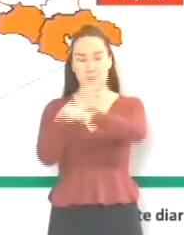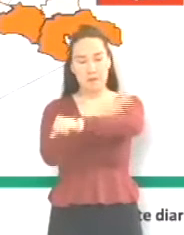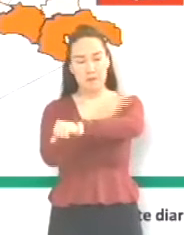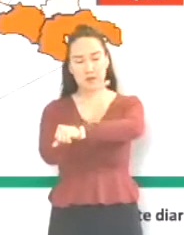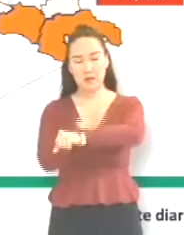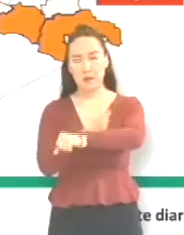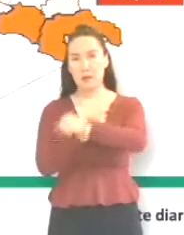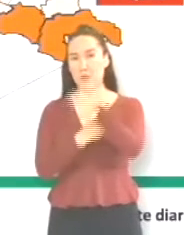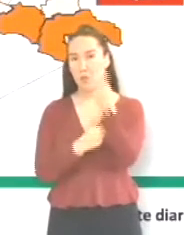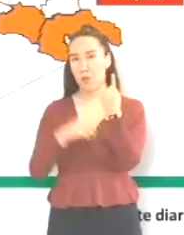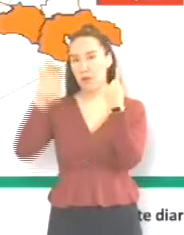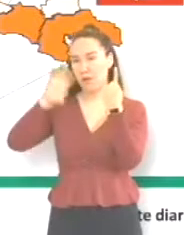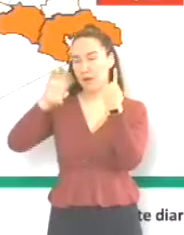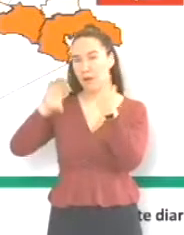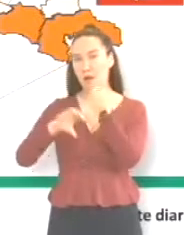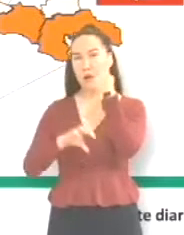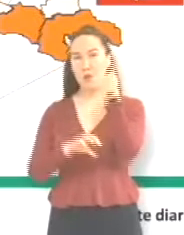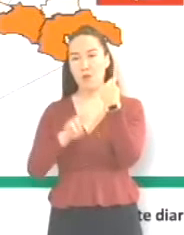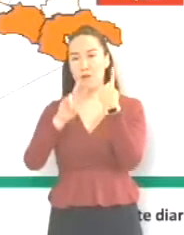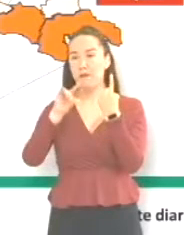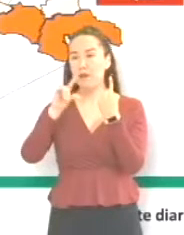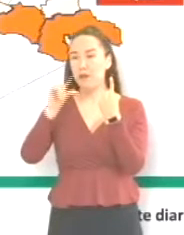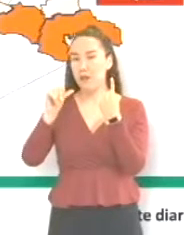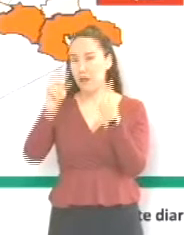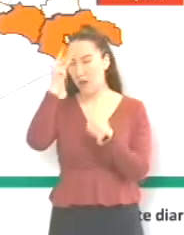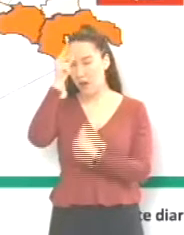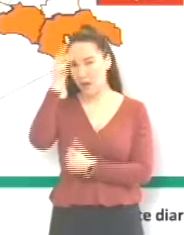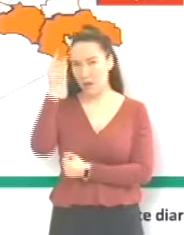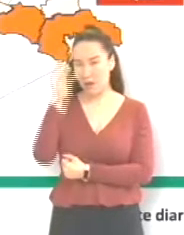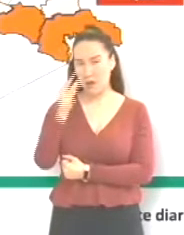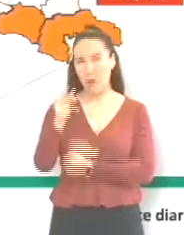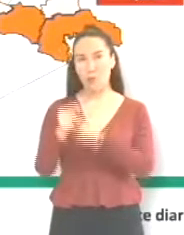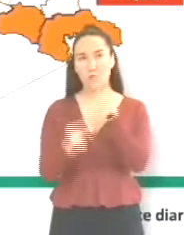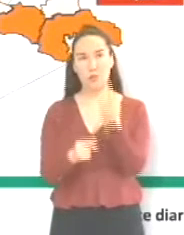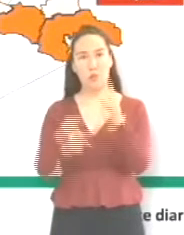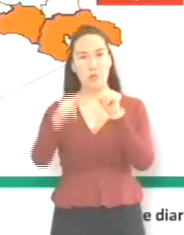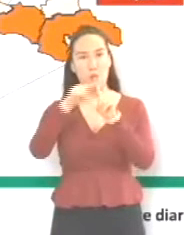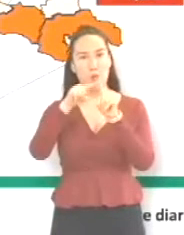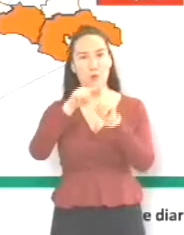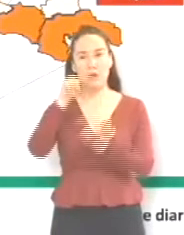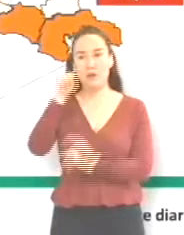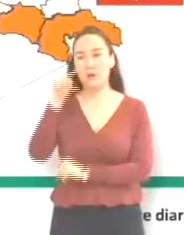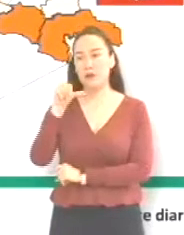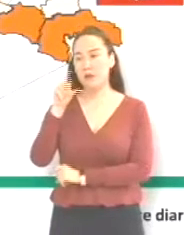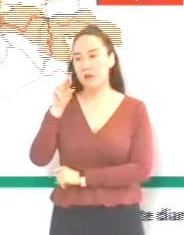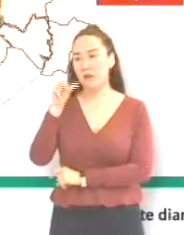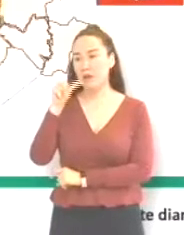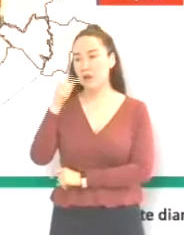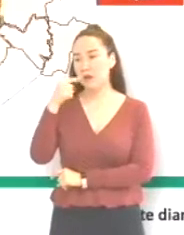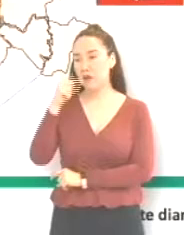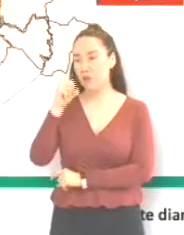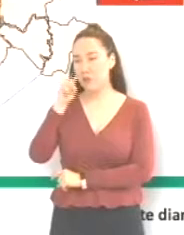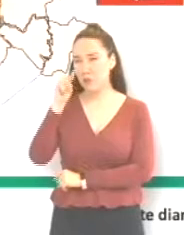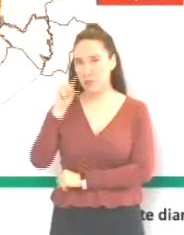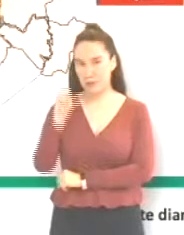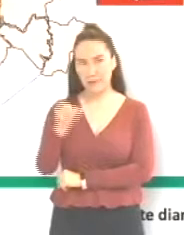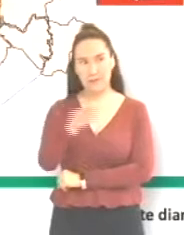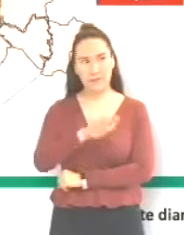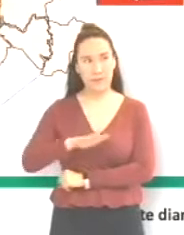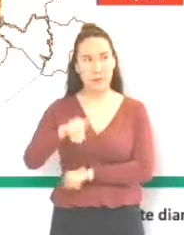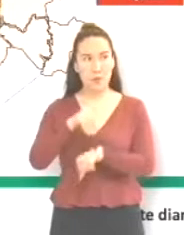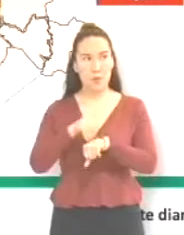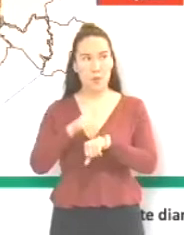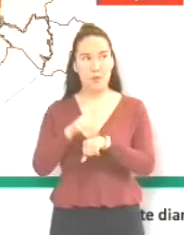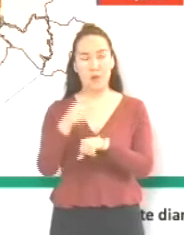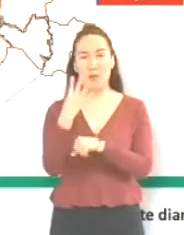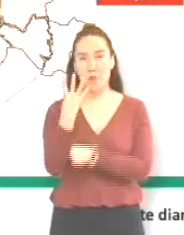una de Salinas, una de Villa Hidalgo, y también una persona confirmada de Zaragoza en la región. Sanitaria número cuatro,